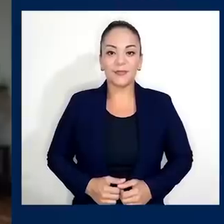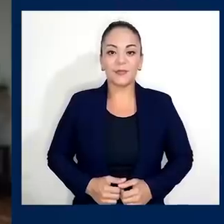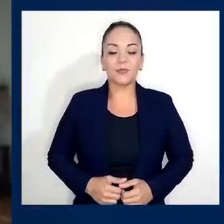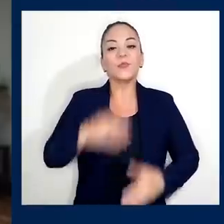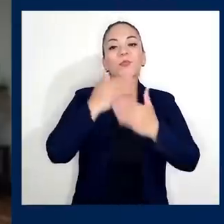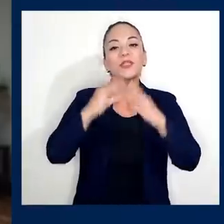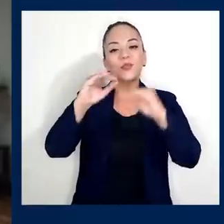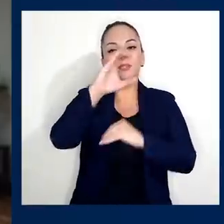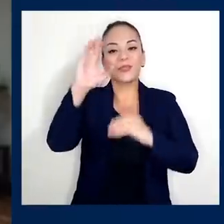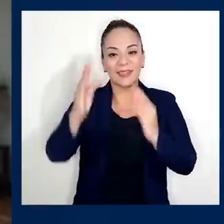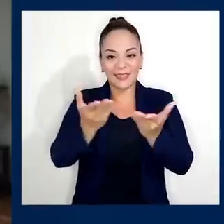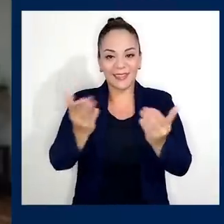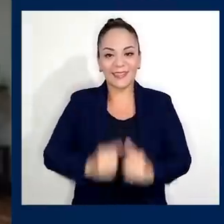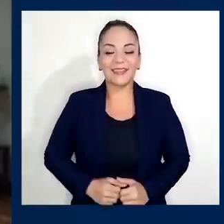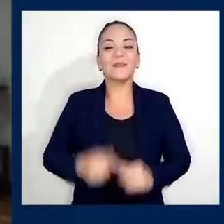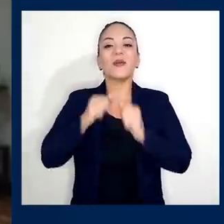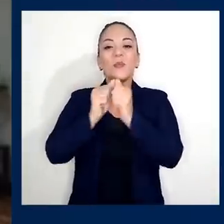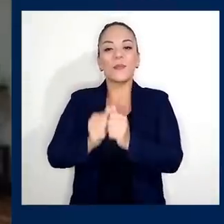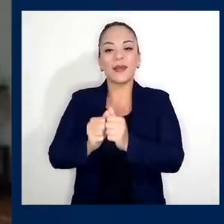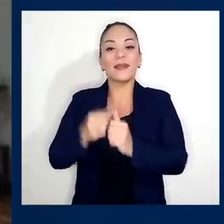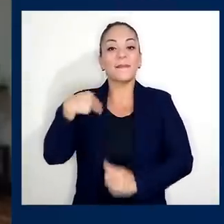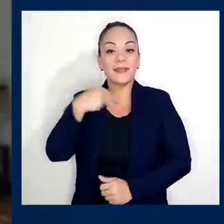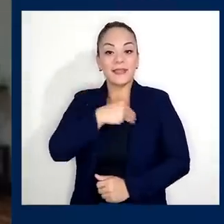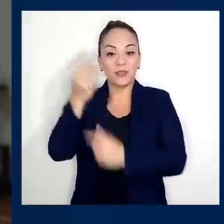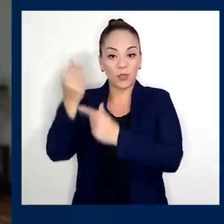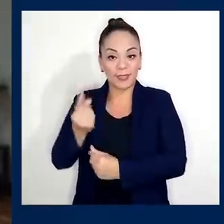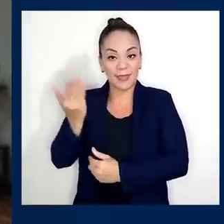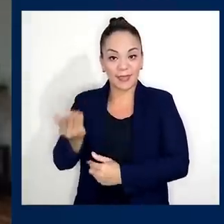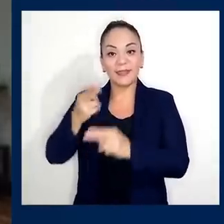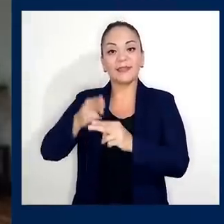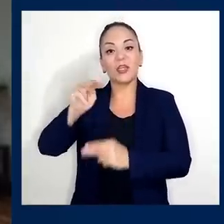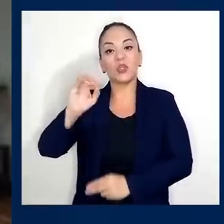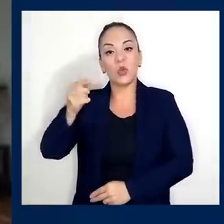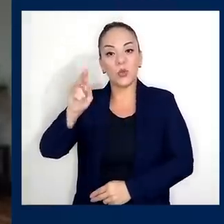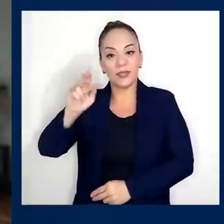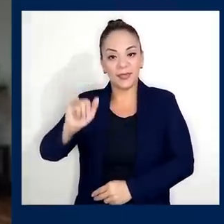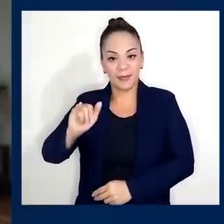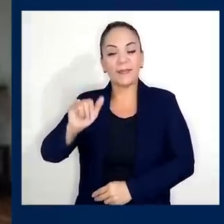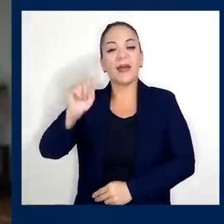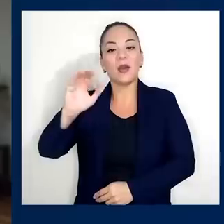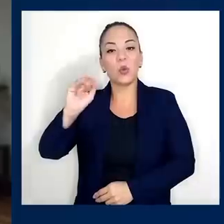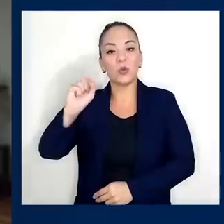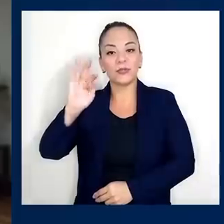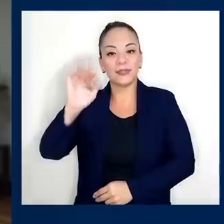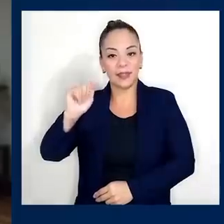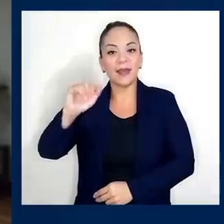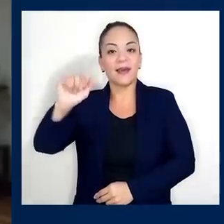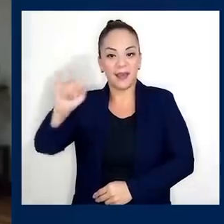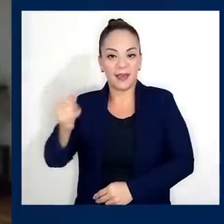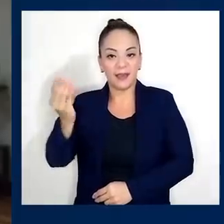Muy buenas noches, compatriotas. Me acompaña el señor ministro de Hacienda, don Nogi Acosta Jaén.